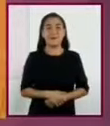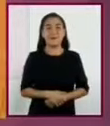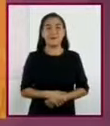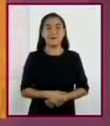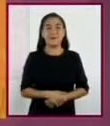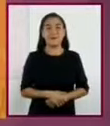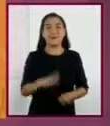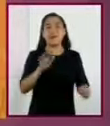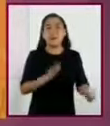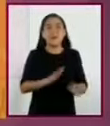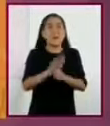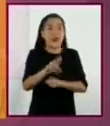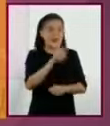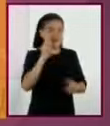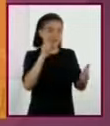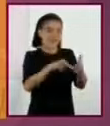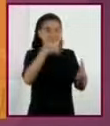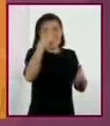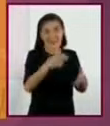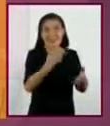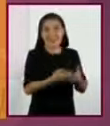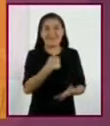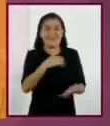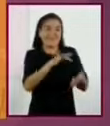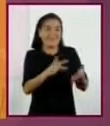¿Cuál es mi motivación para leer?